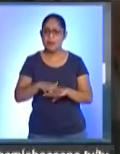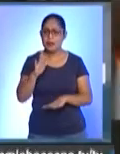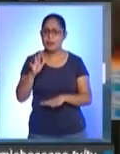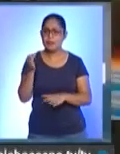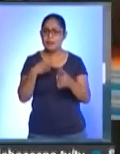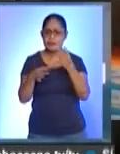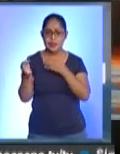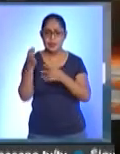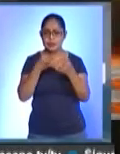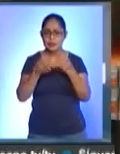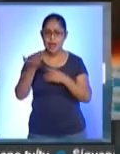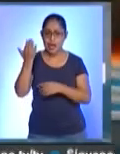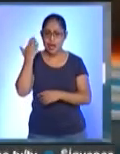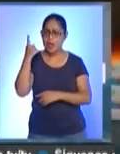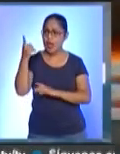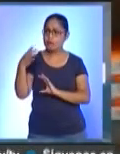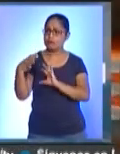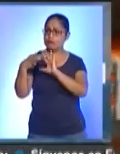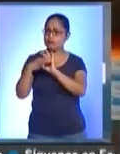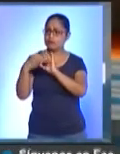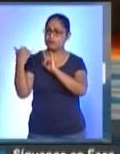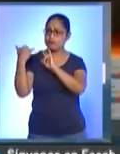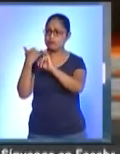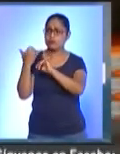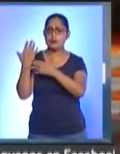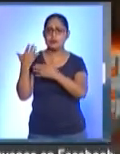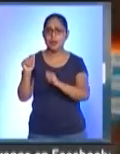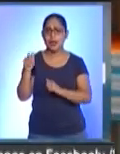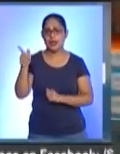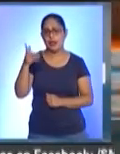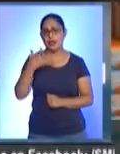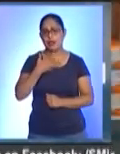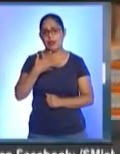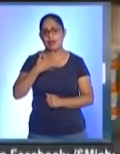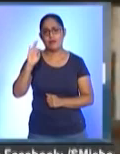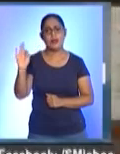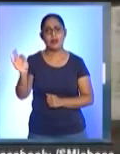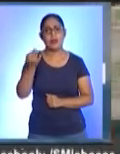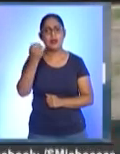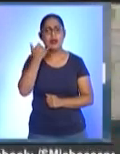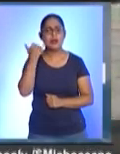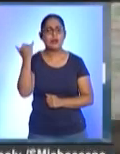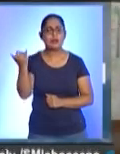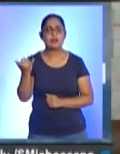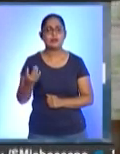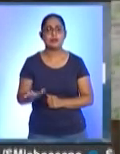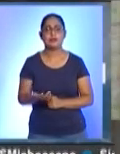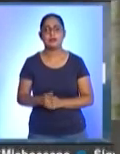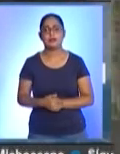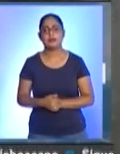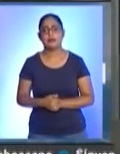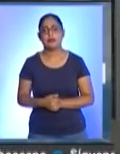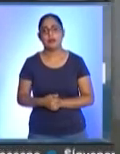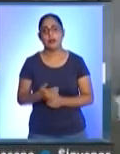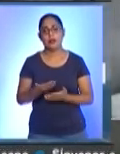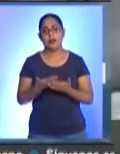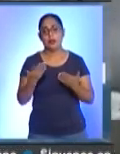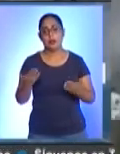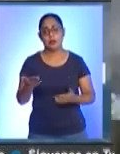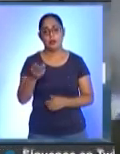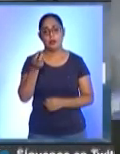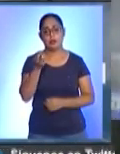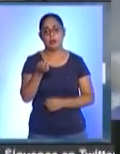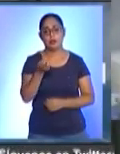con una federación para este 2021. Bueno, entonces, en este número de